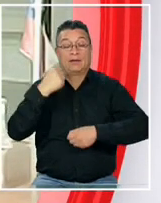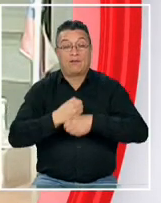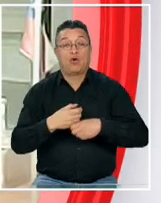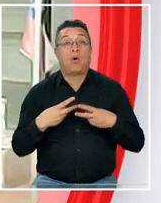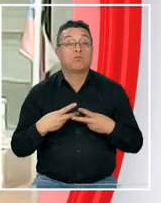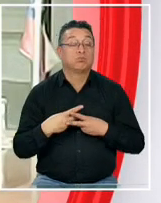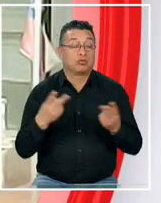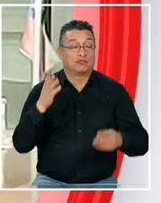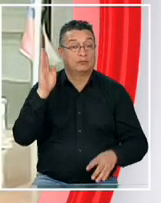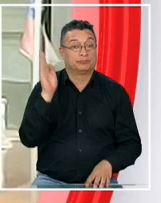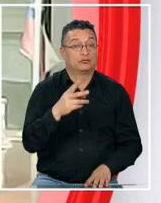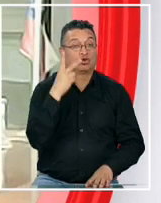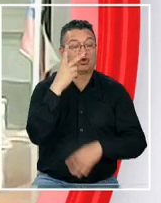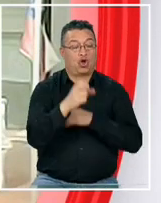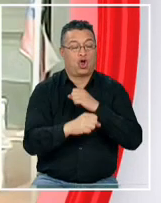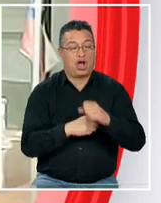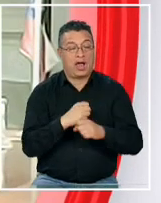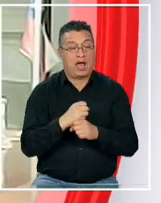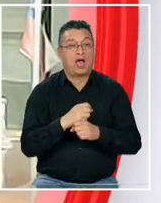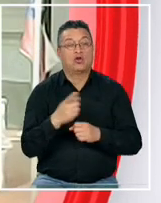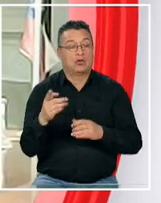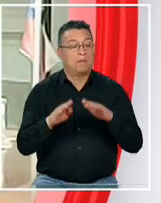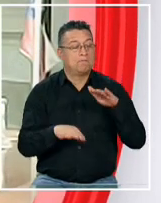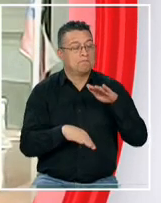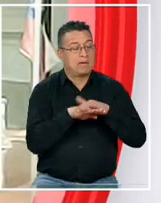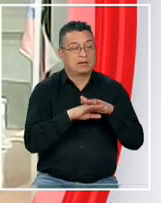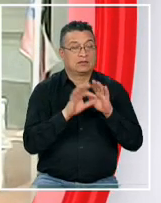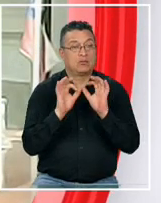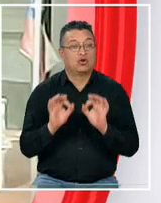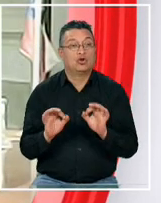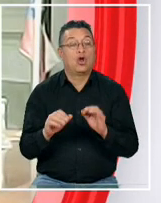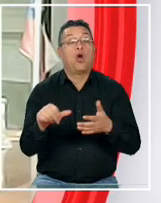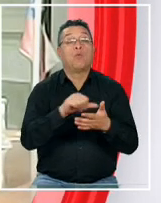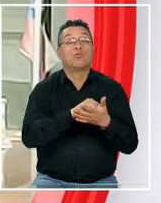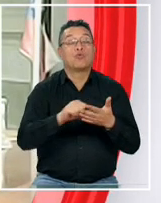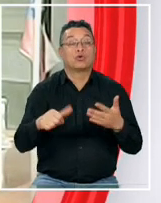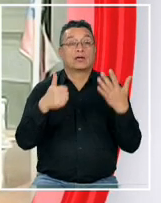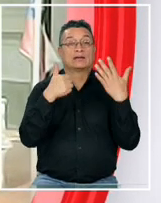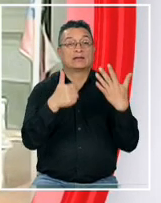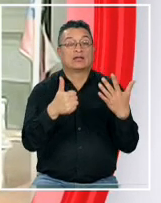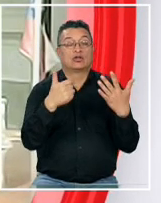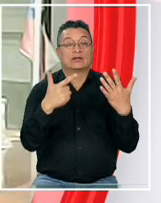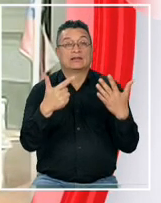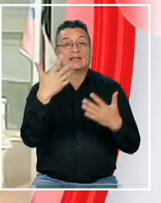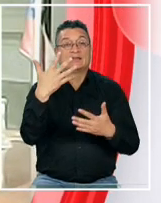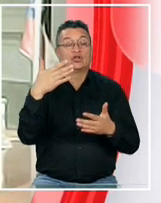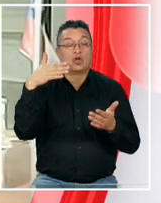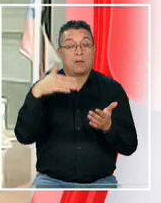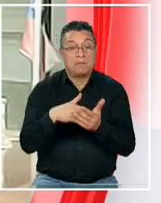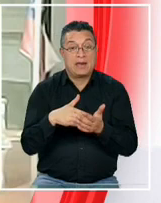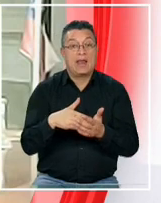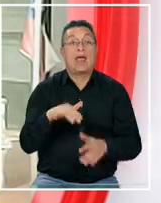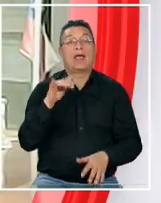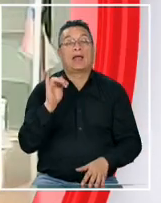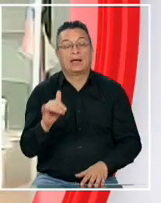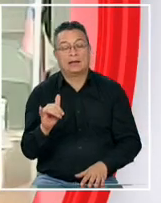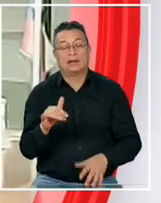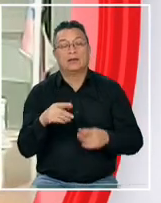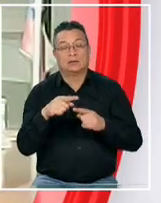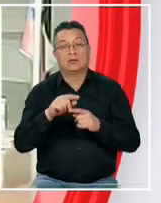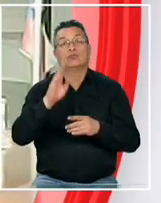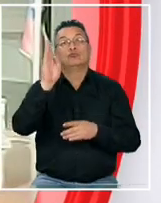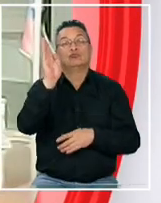oficios públicos por dos años y un día en su grado máximo multa de 675 mil pesos y a la accesoria de